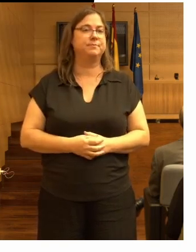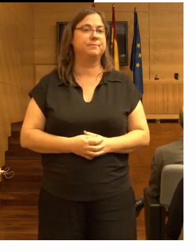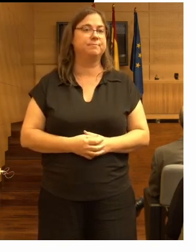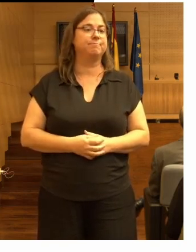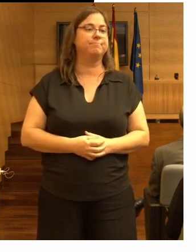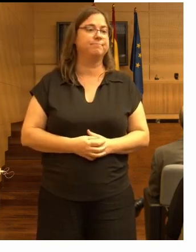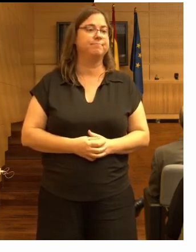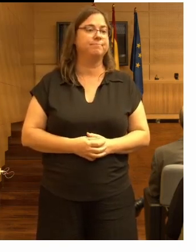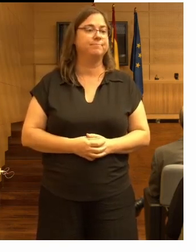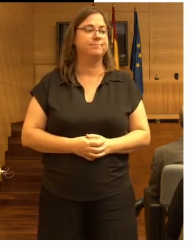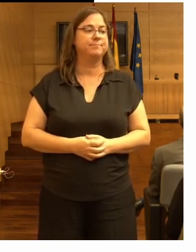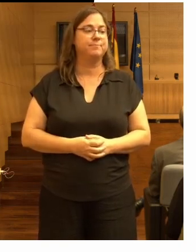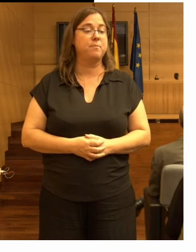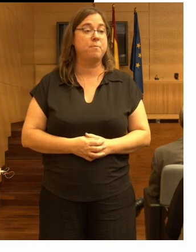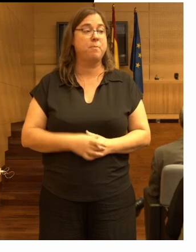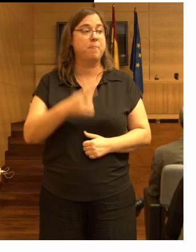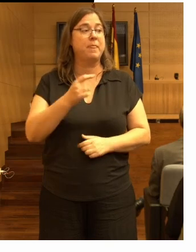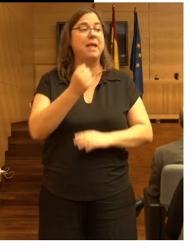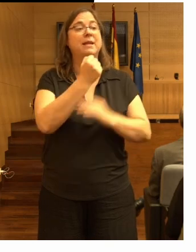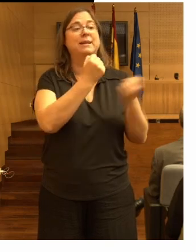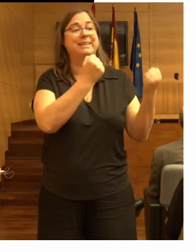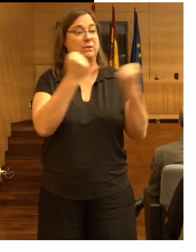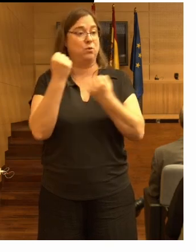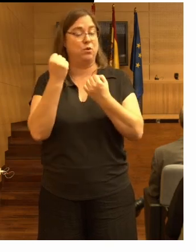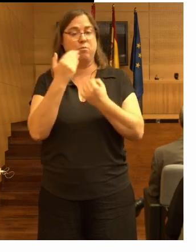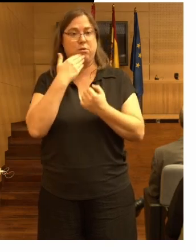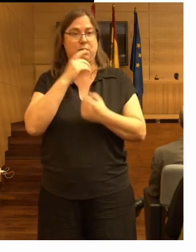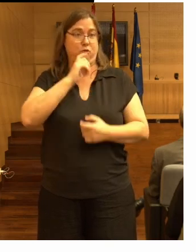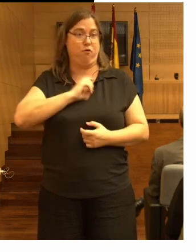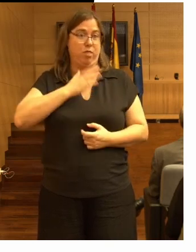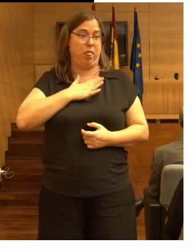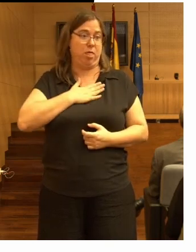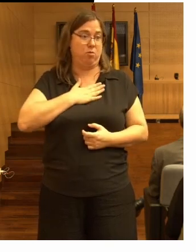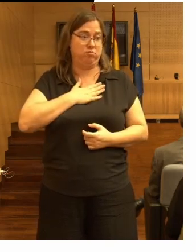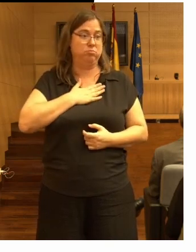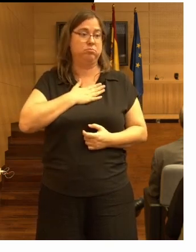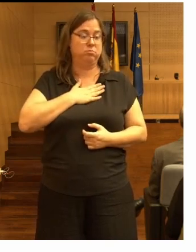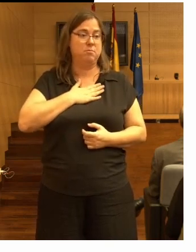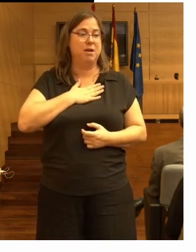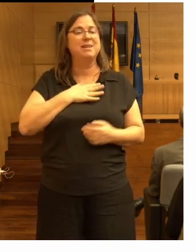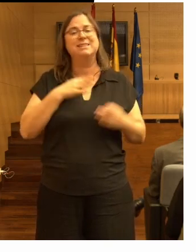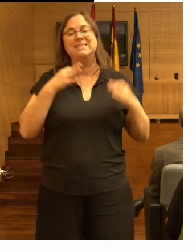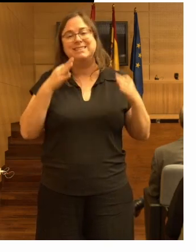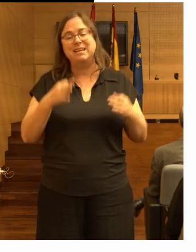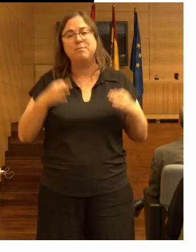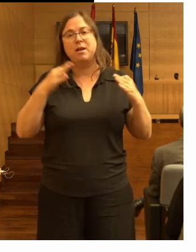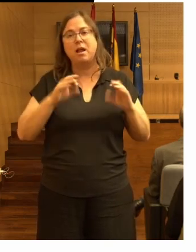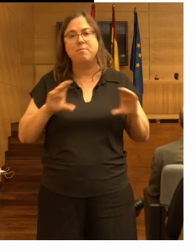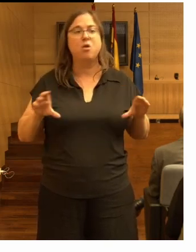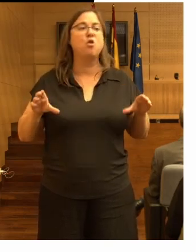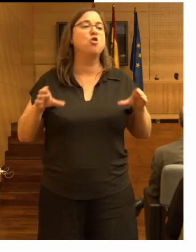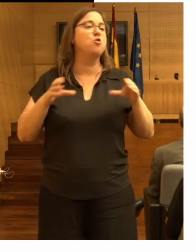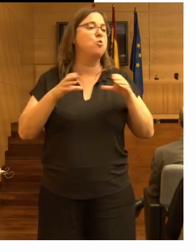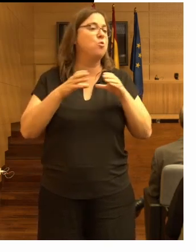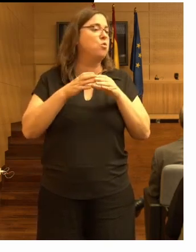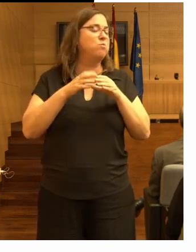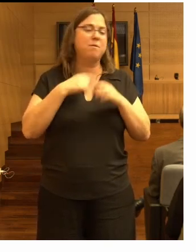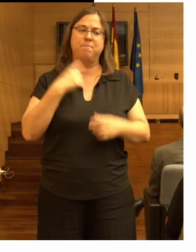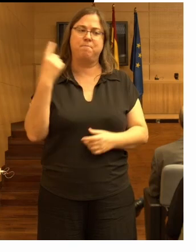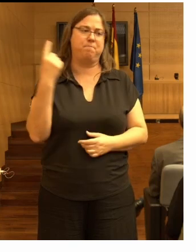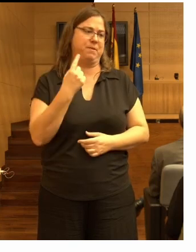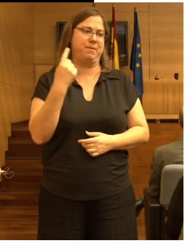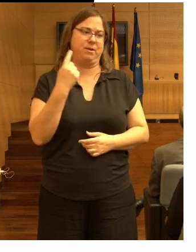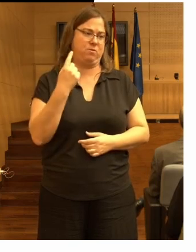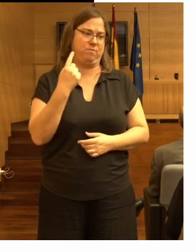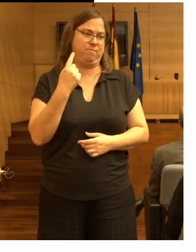en instituciones como esta fundación siempre hay grupos que son los primeros que